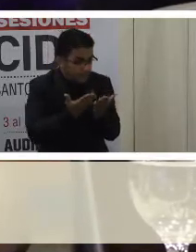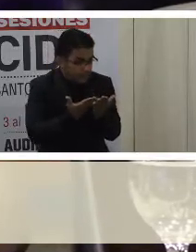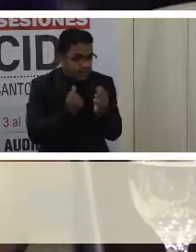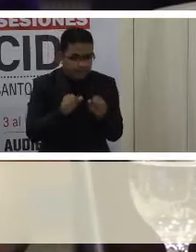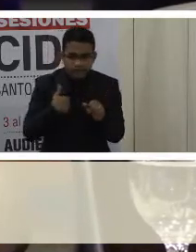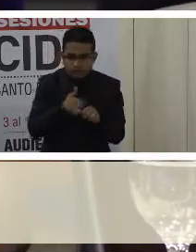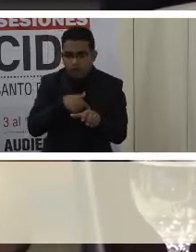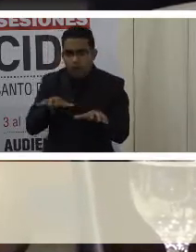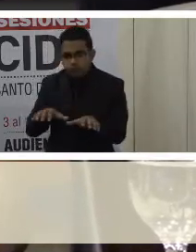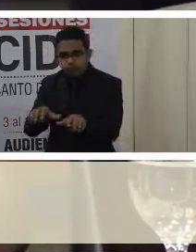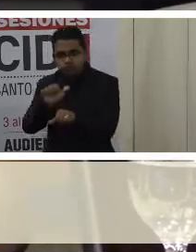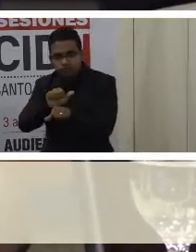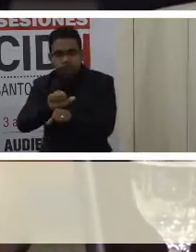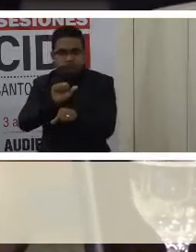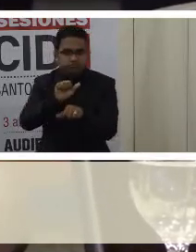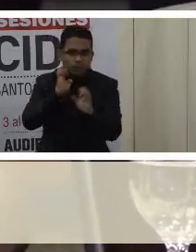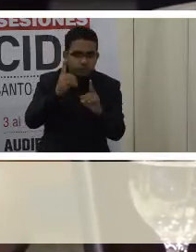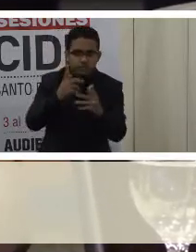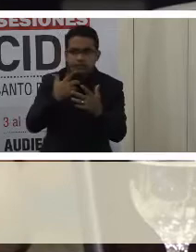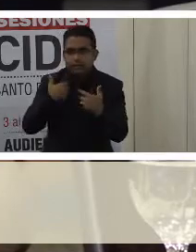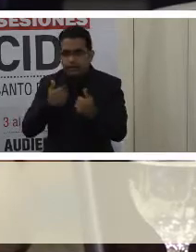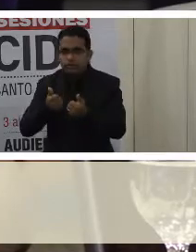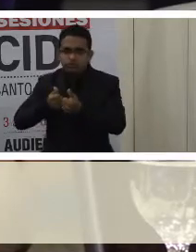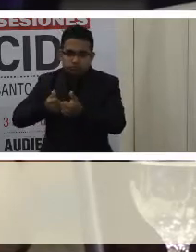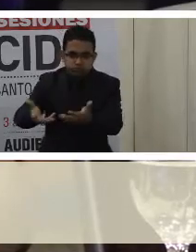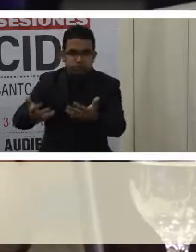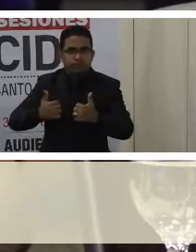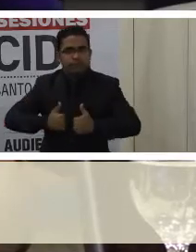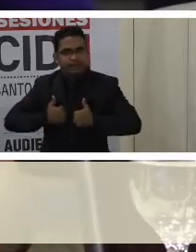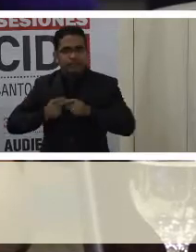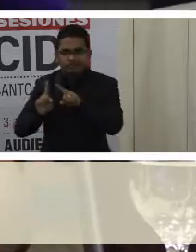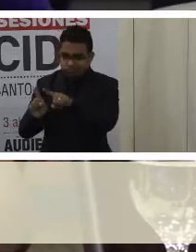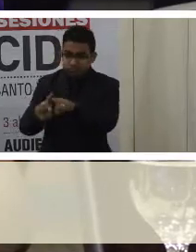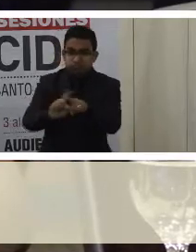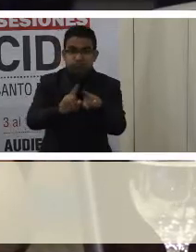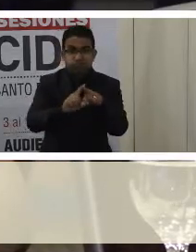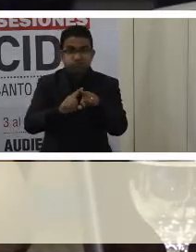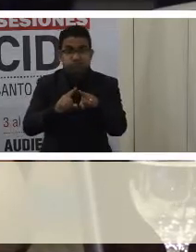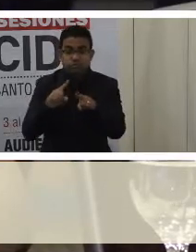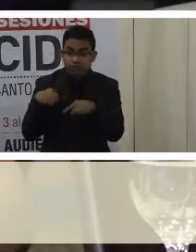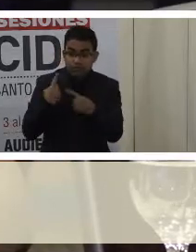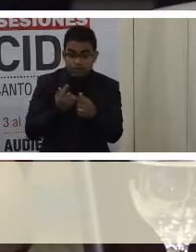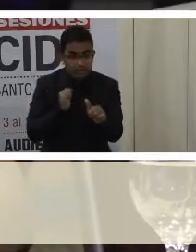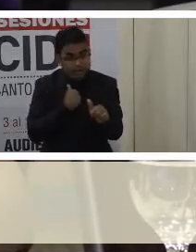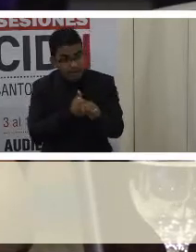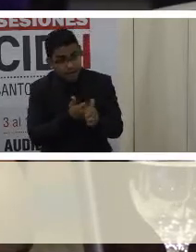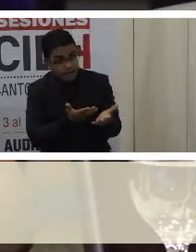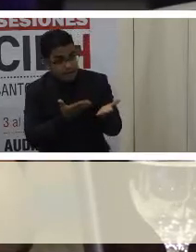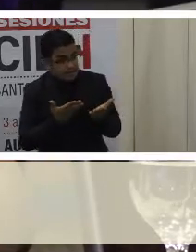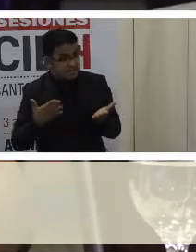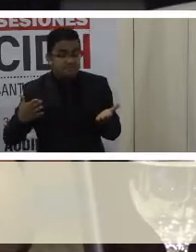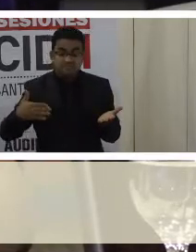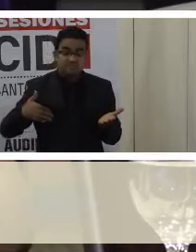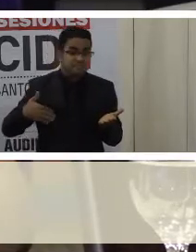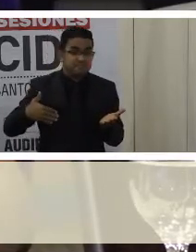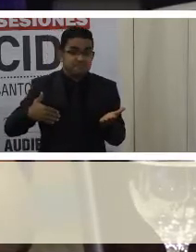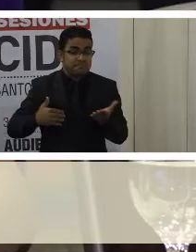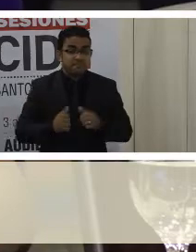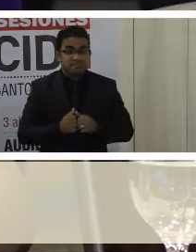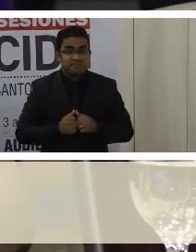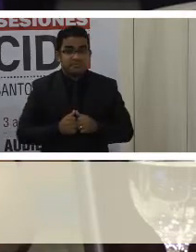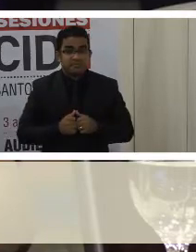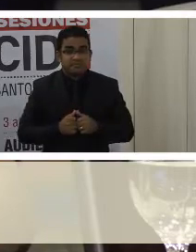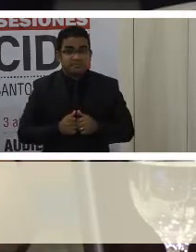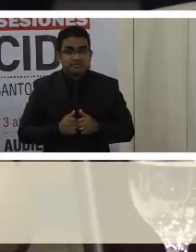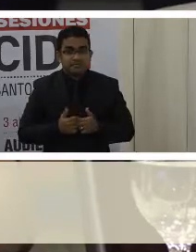discapacidad, empleo, educación, salud, vivienda, cultura, servicios públicos, entre otros. Lo curioso es que no hay